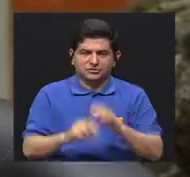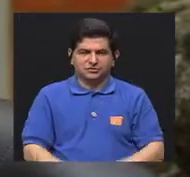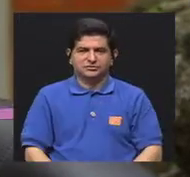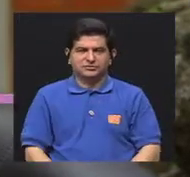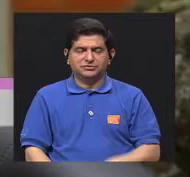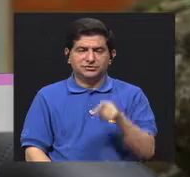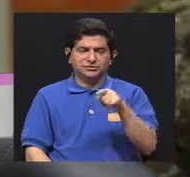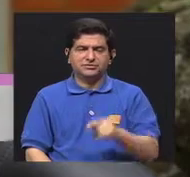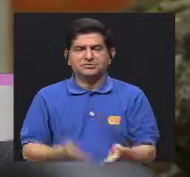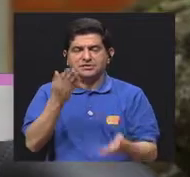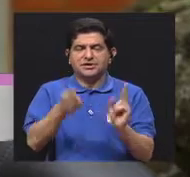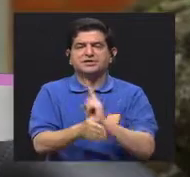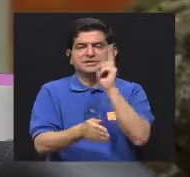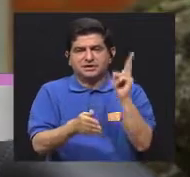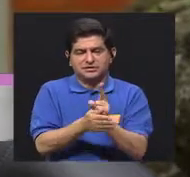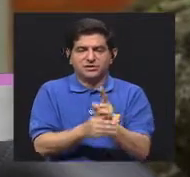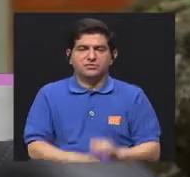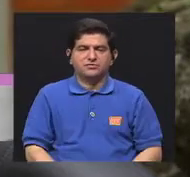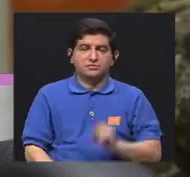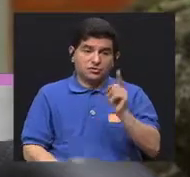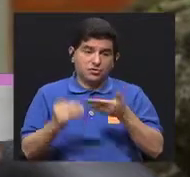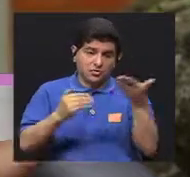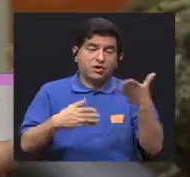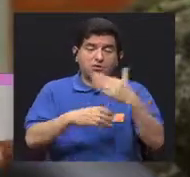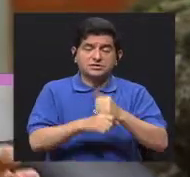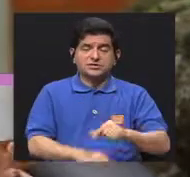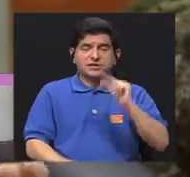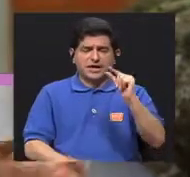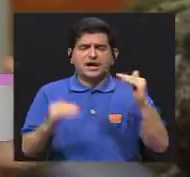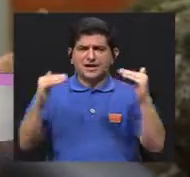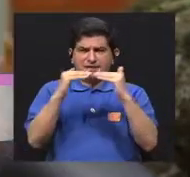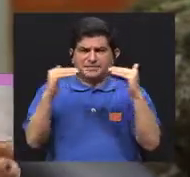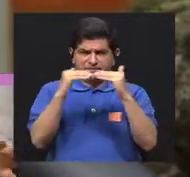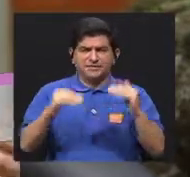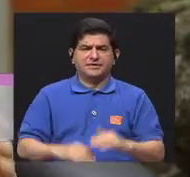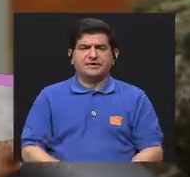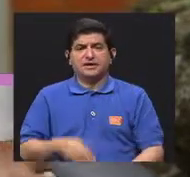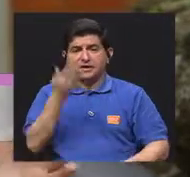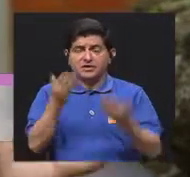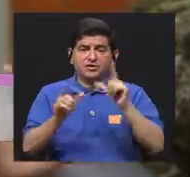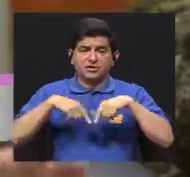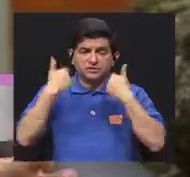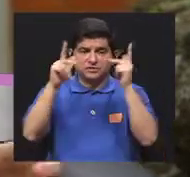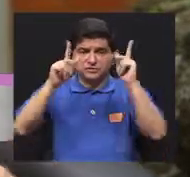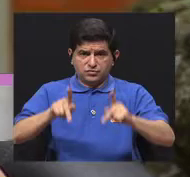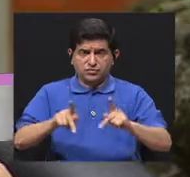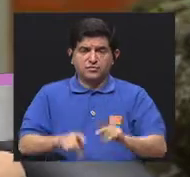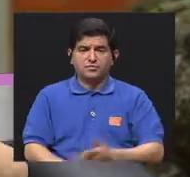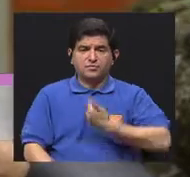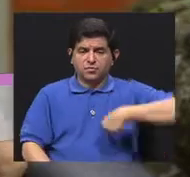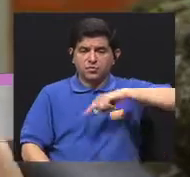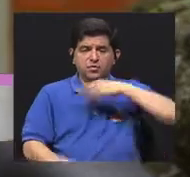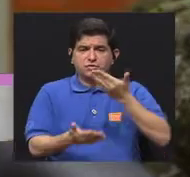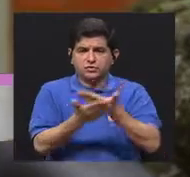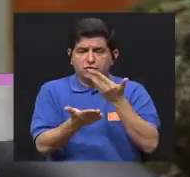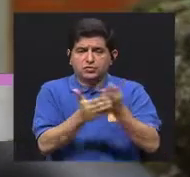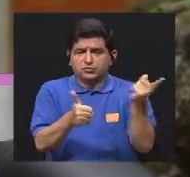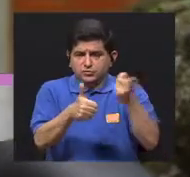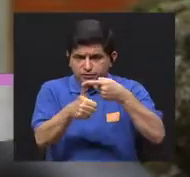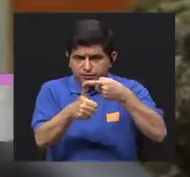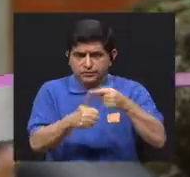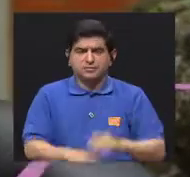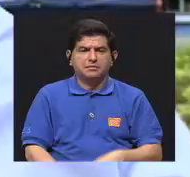extensión del uso, porque una cosa es hacerlo a una pequeña escala, a nivel de verdad, un grupo de personas con las que lo vamos a probar